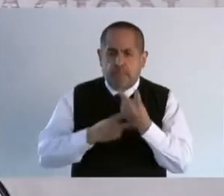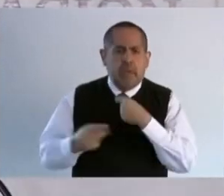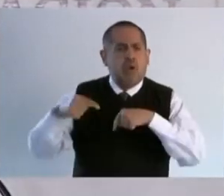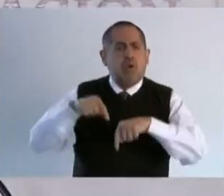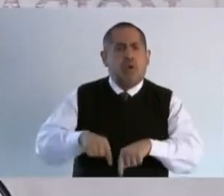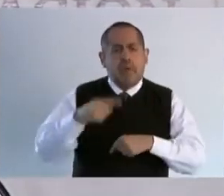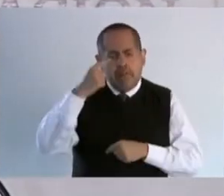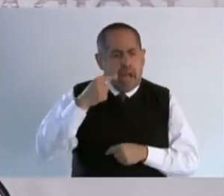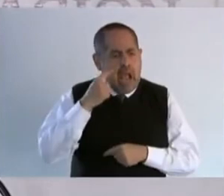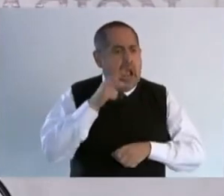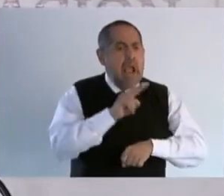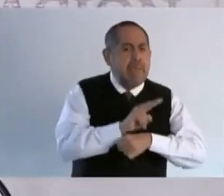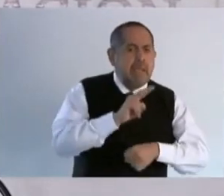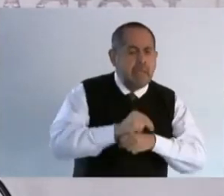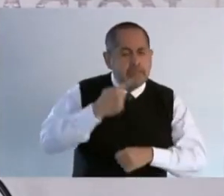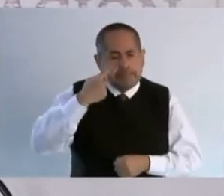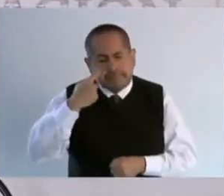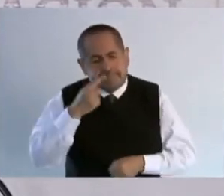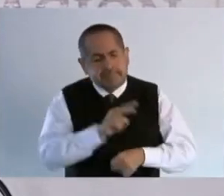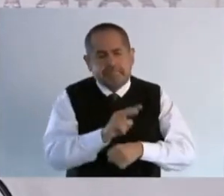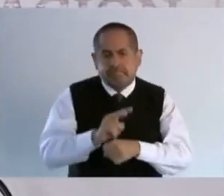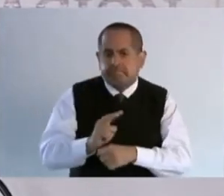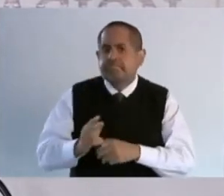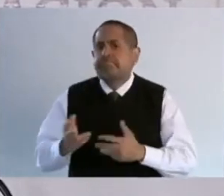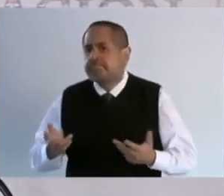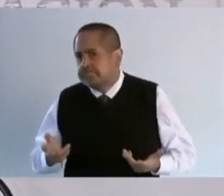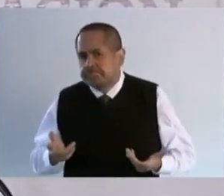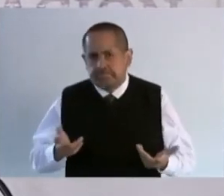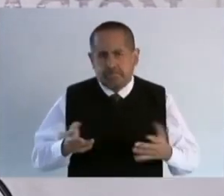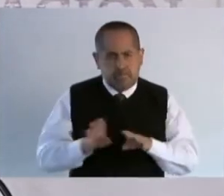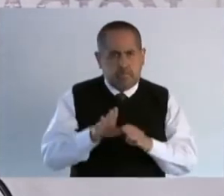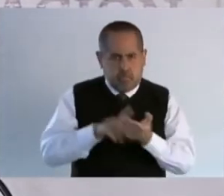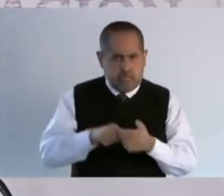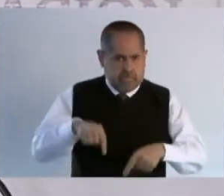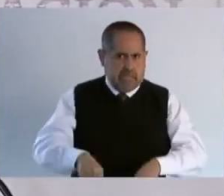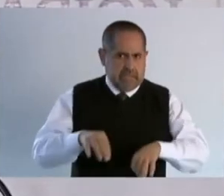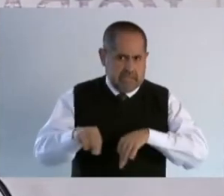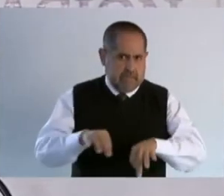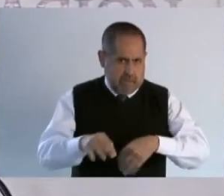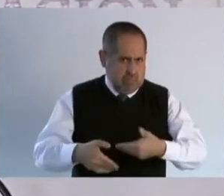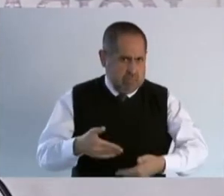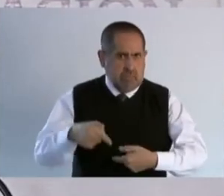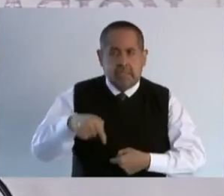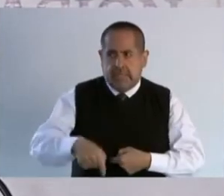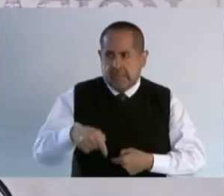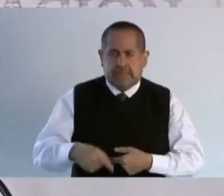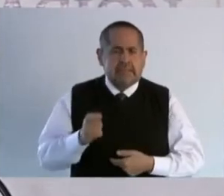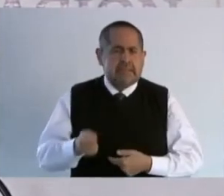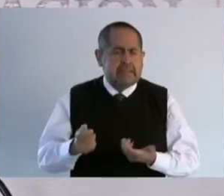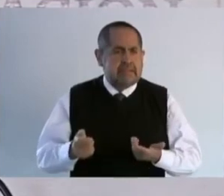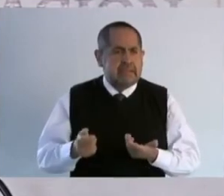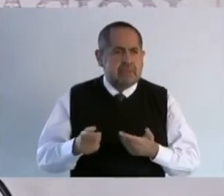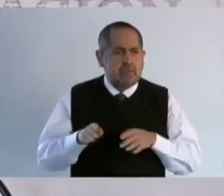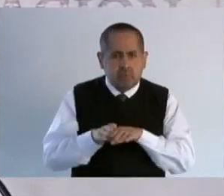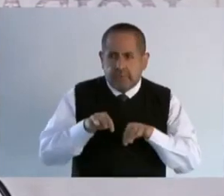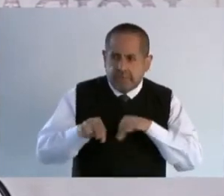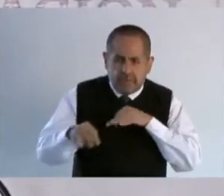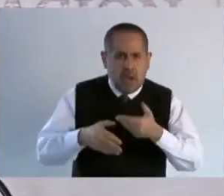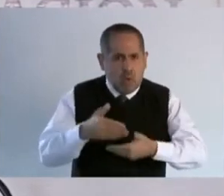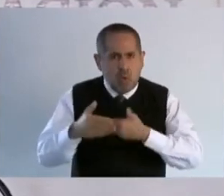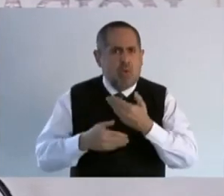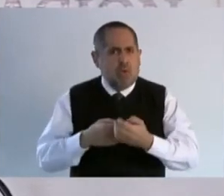supervisar este trabajo, esta acción educativa